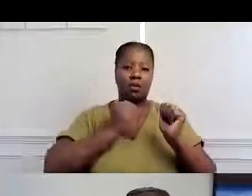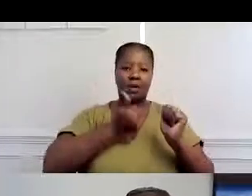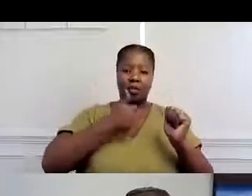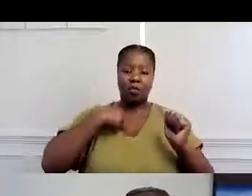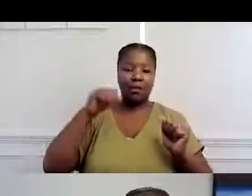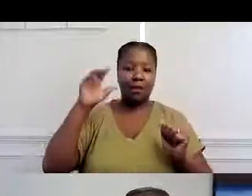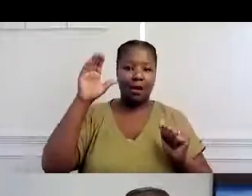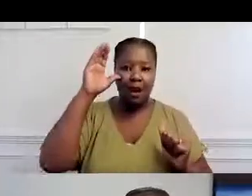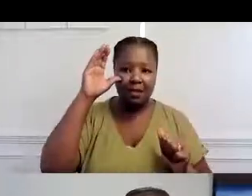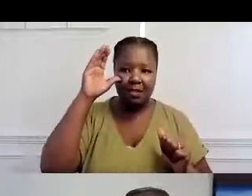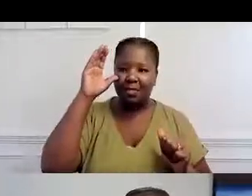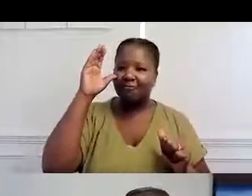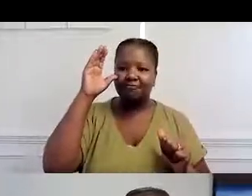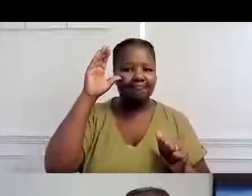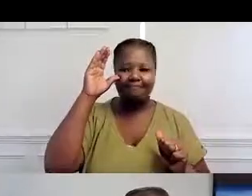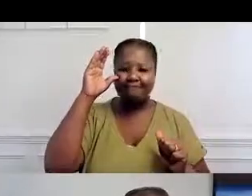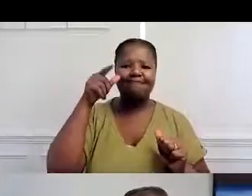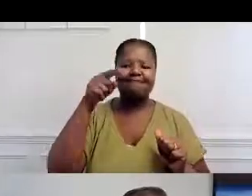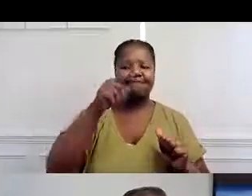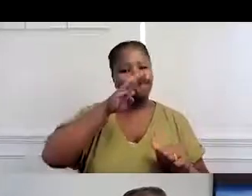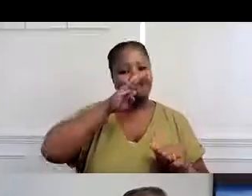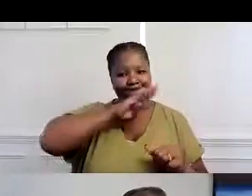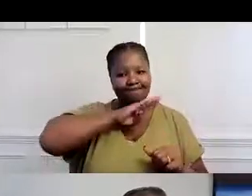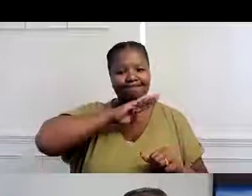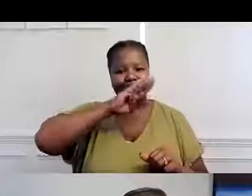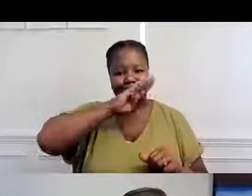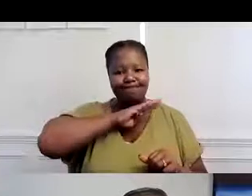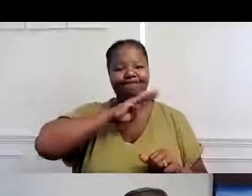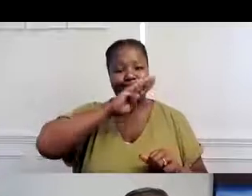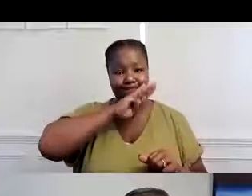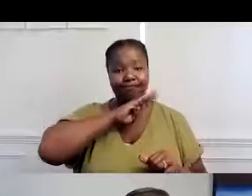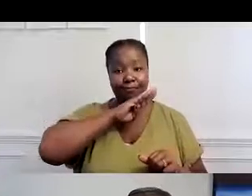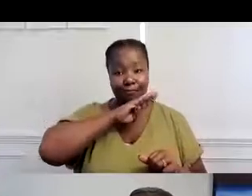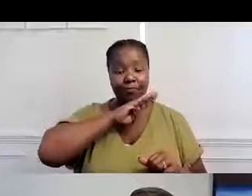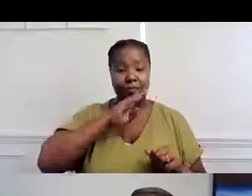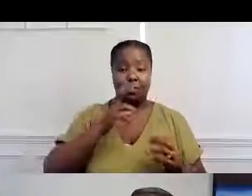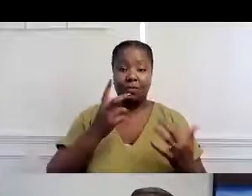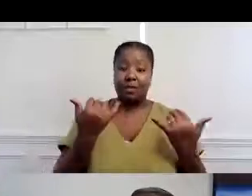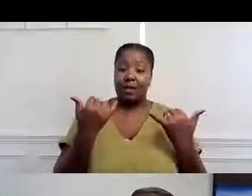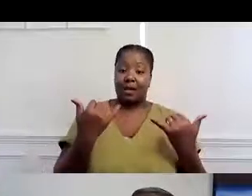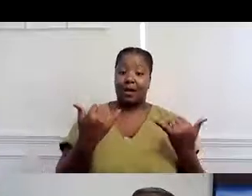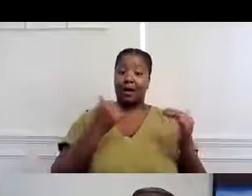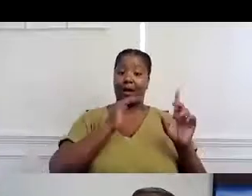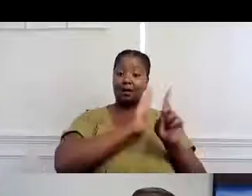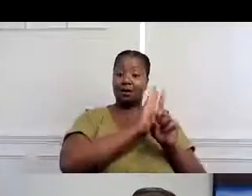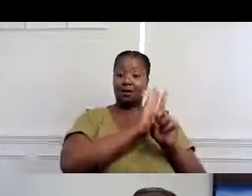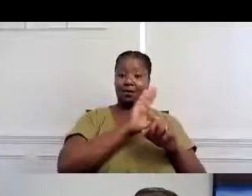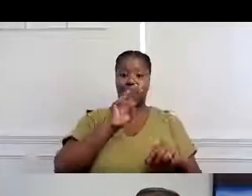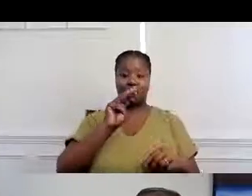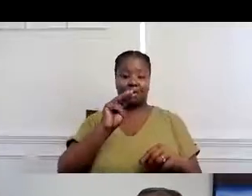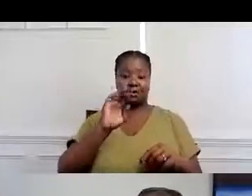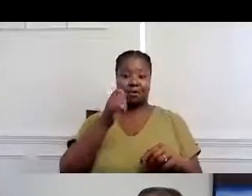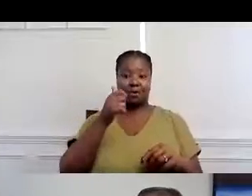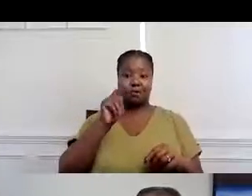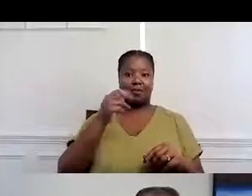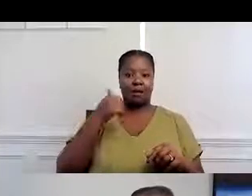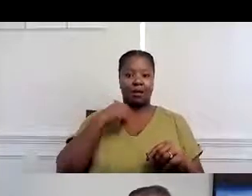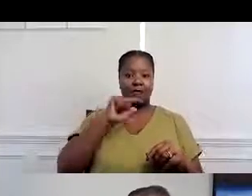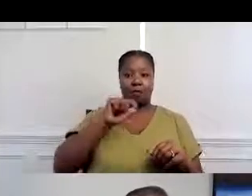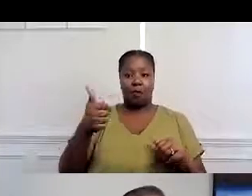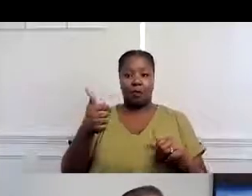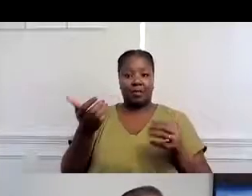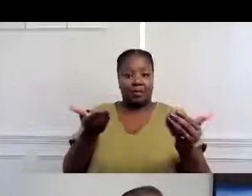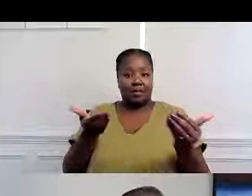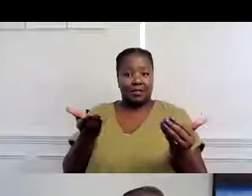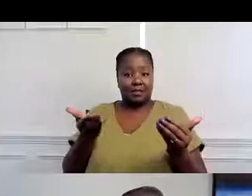nosotros. Simplemente no estábamos escuchándola. Y ella se estaba frustrando. Pero ahora Megan está en casa